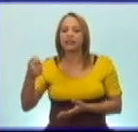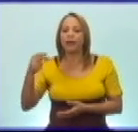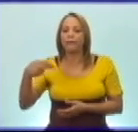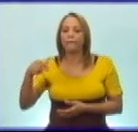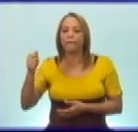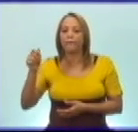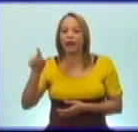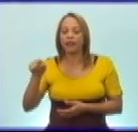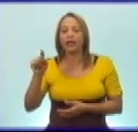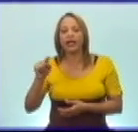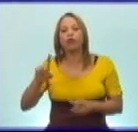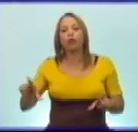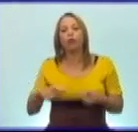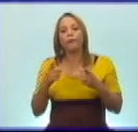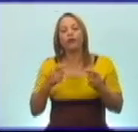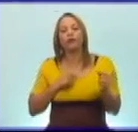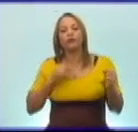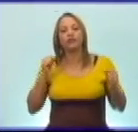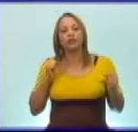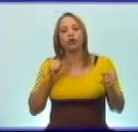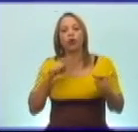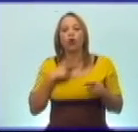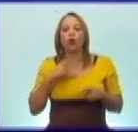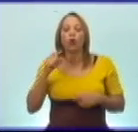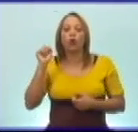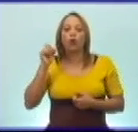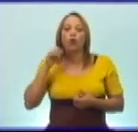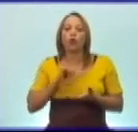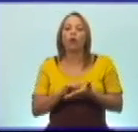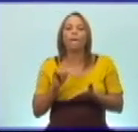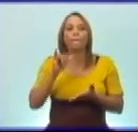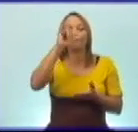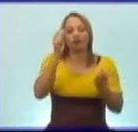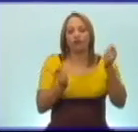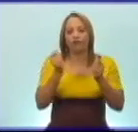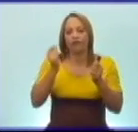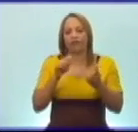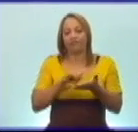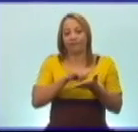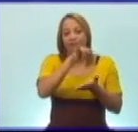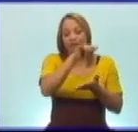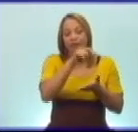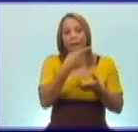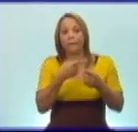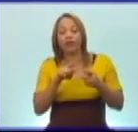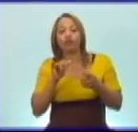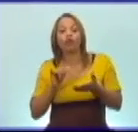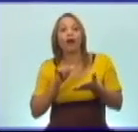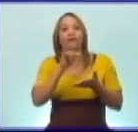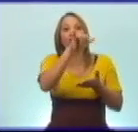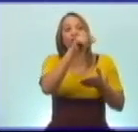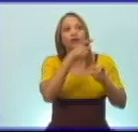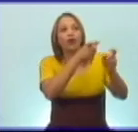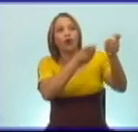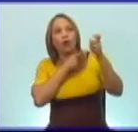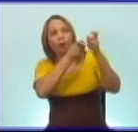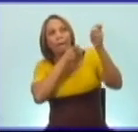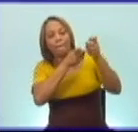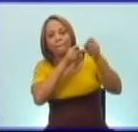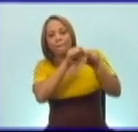piloto. Y en la segunda ocasión, su avión fue alcanzado por un cañonazo desde un barco